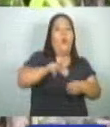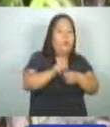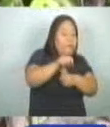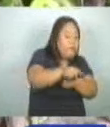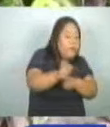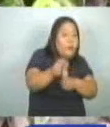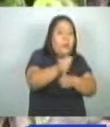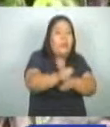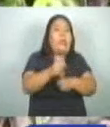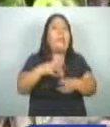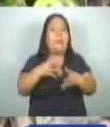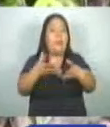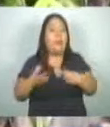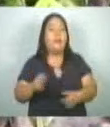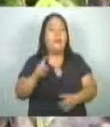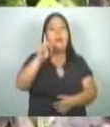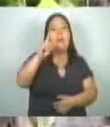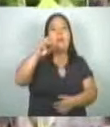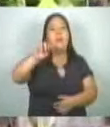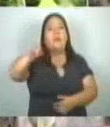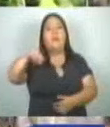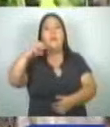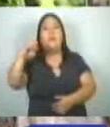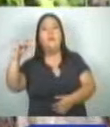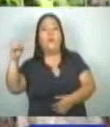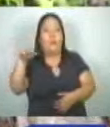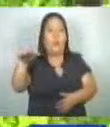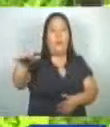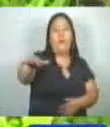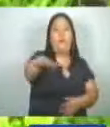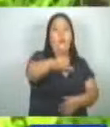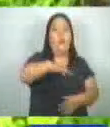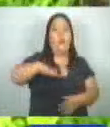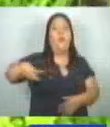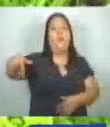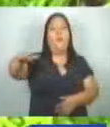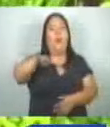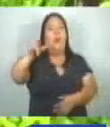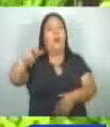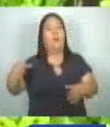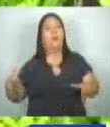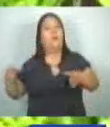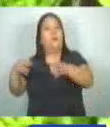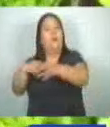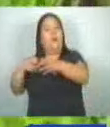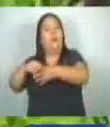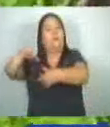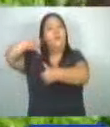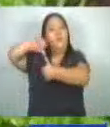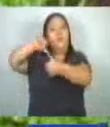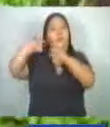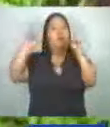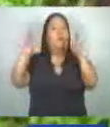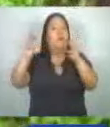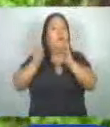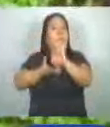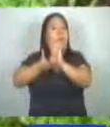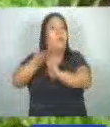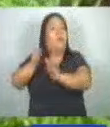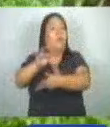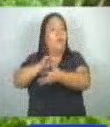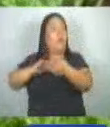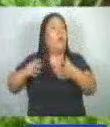este esperan plantar 10 millones de hectáreas, cifras que el secretario ejecutivo de la Comisión Centroamericana de Ambiente y Desarrollo espera que se